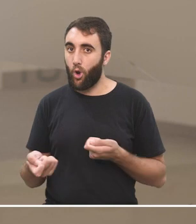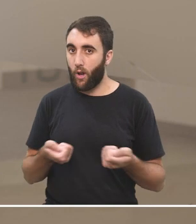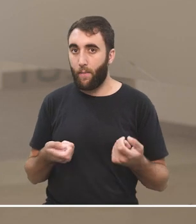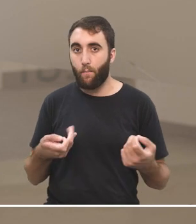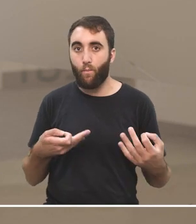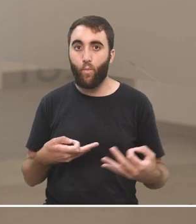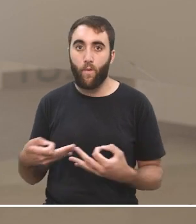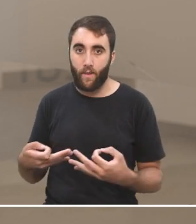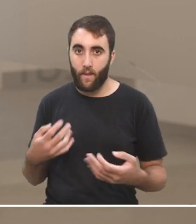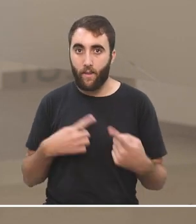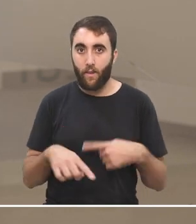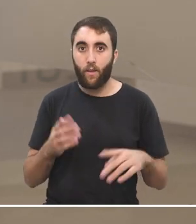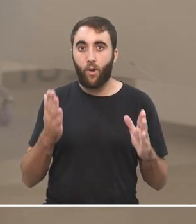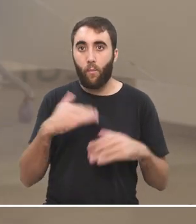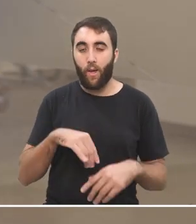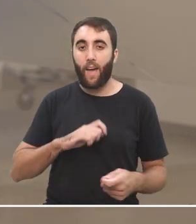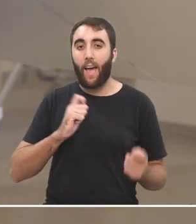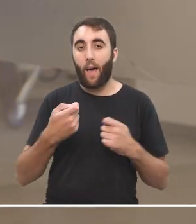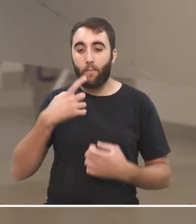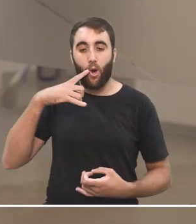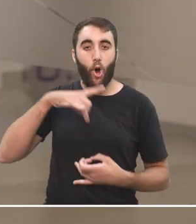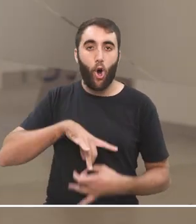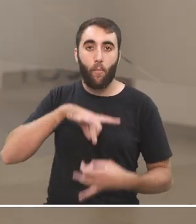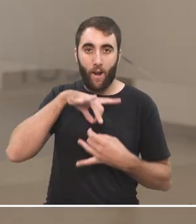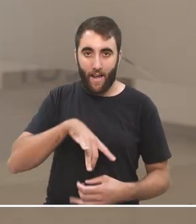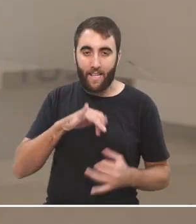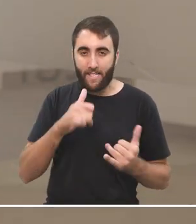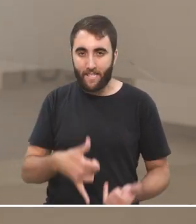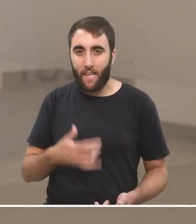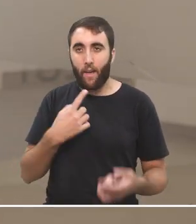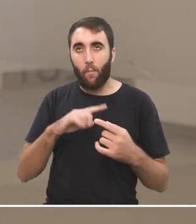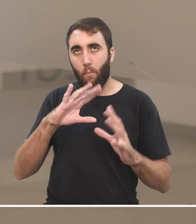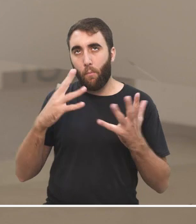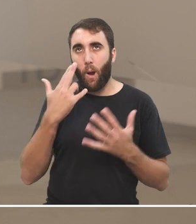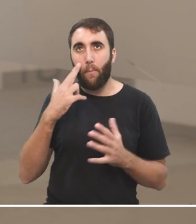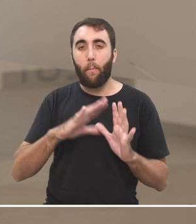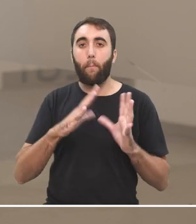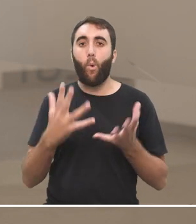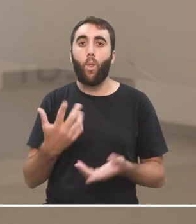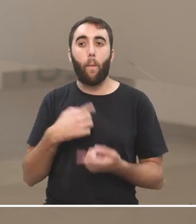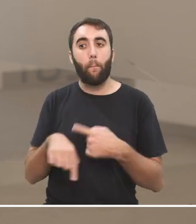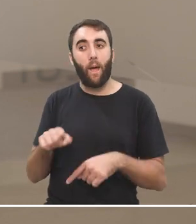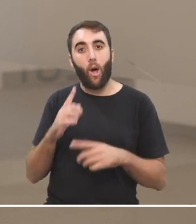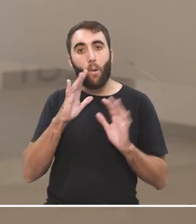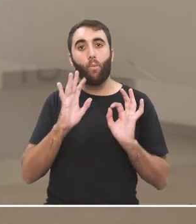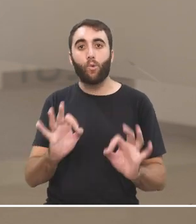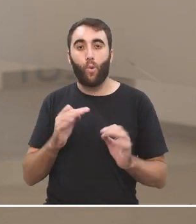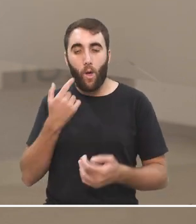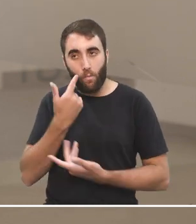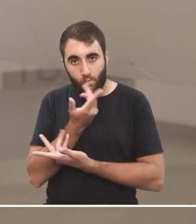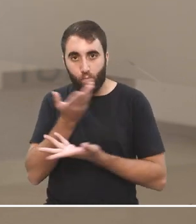esto ¿no? o sea además de todos los cambios hormonales y los problemas del mundo y demás esta hiperexposición